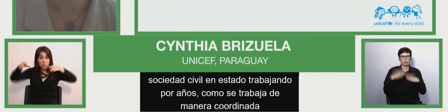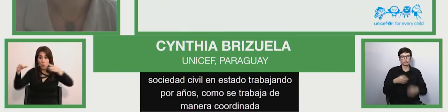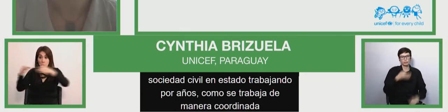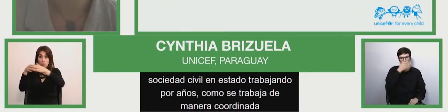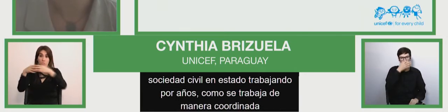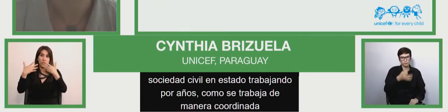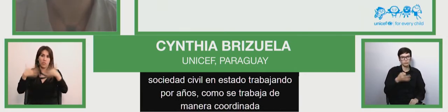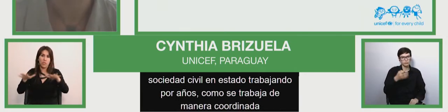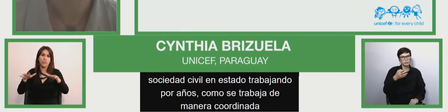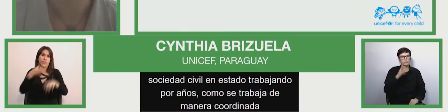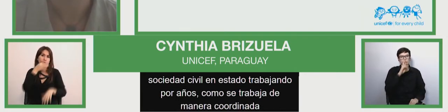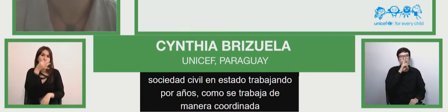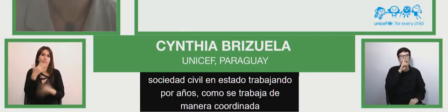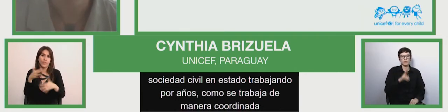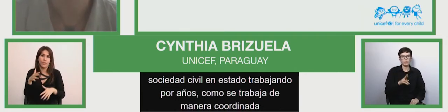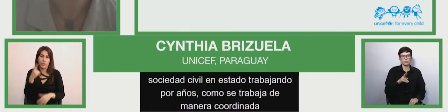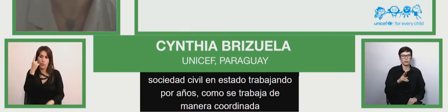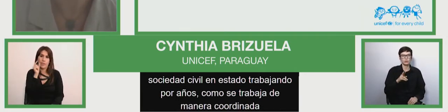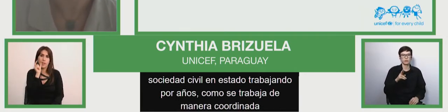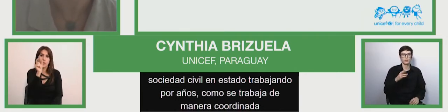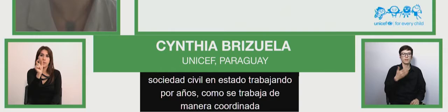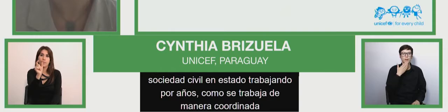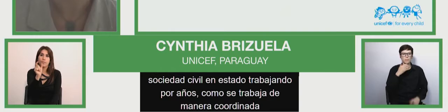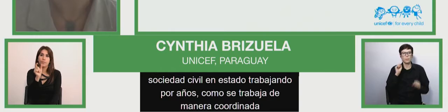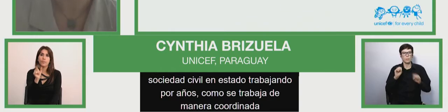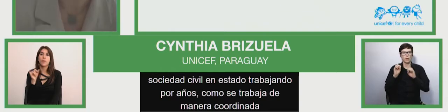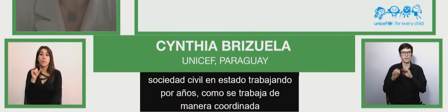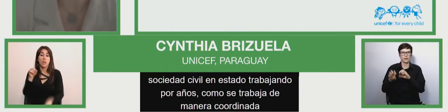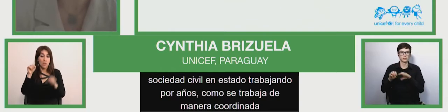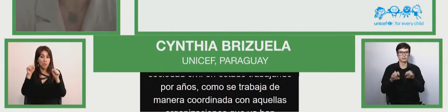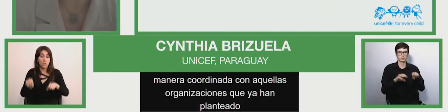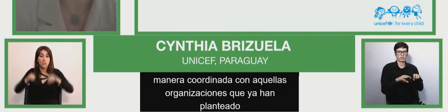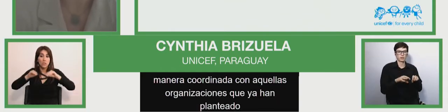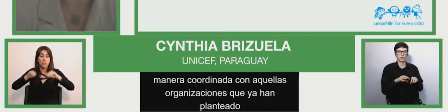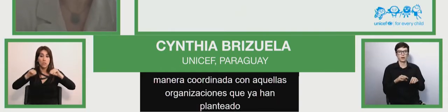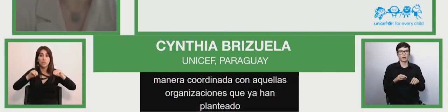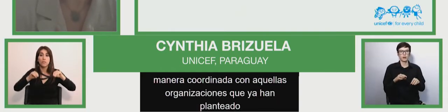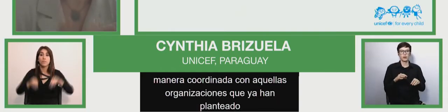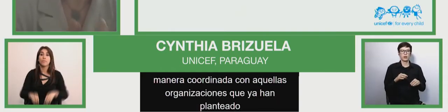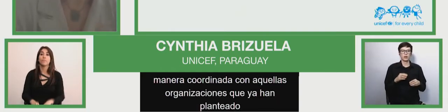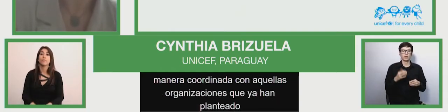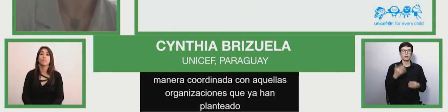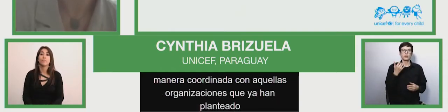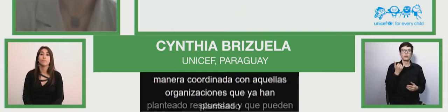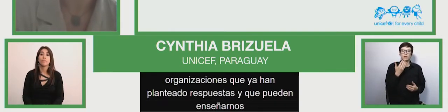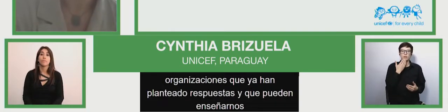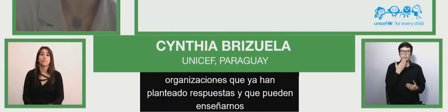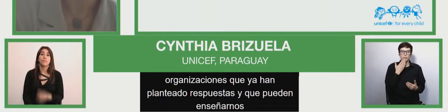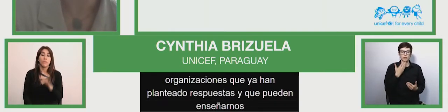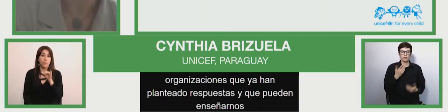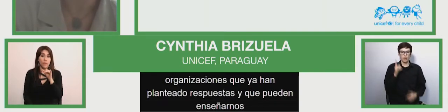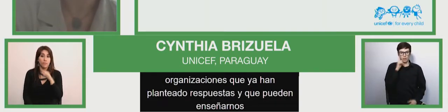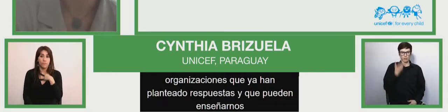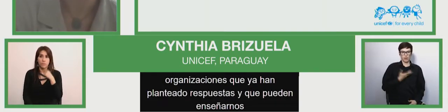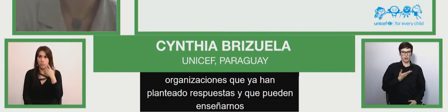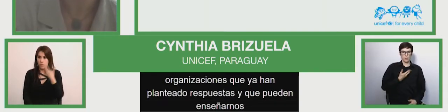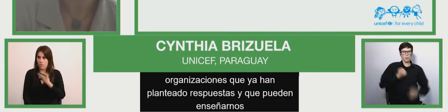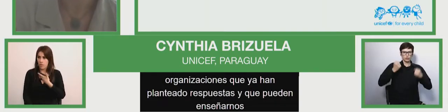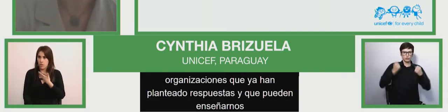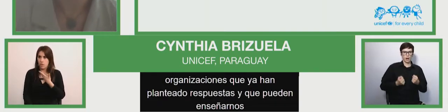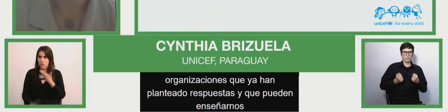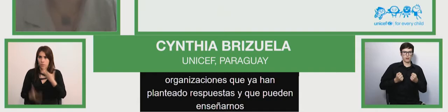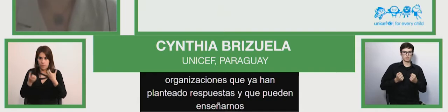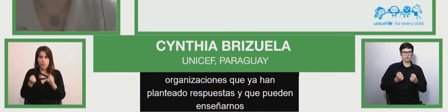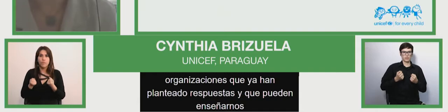respuestas y que pueden enseñarnos? Y si no tenemos la capacidad en el sistema,